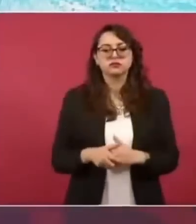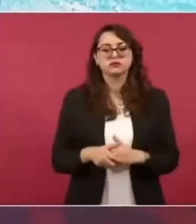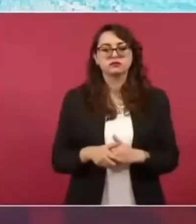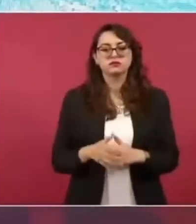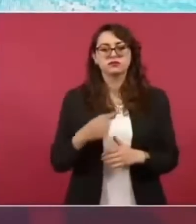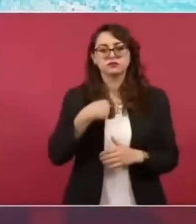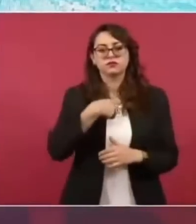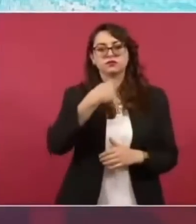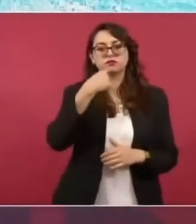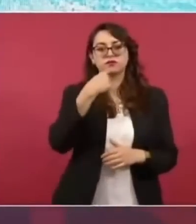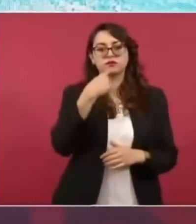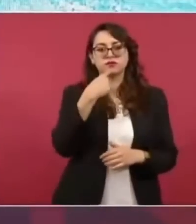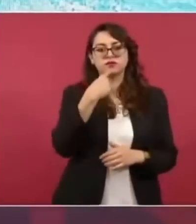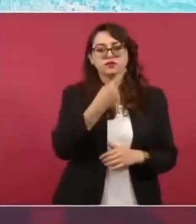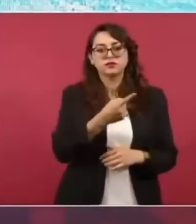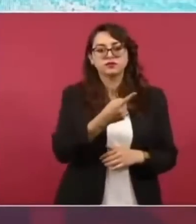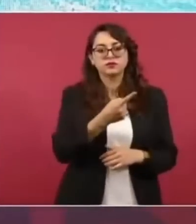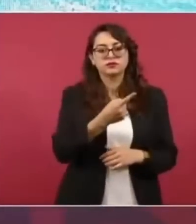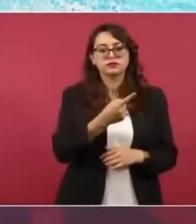les dije